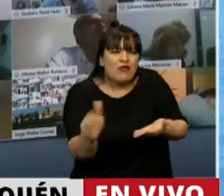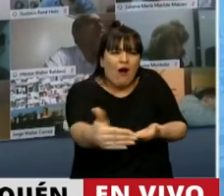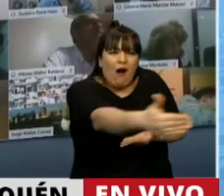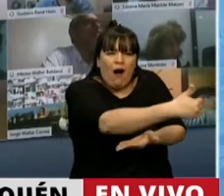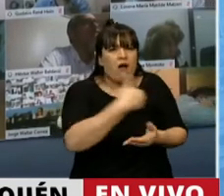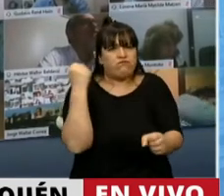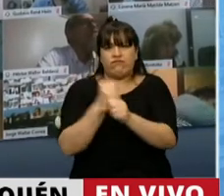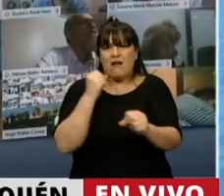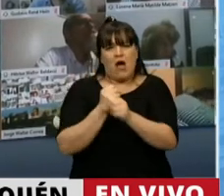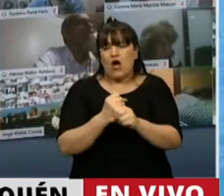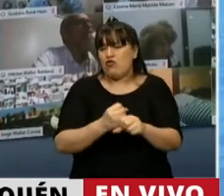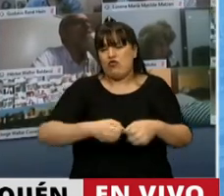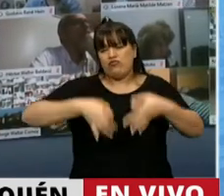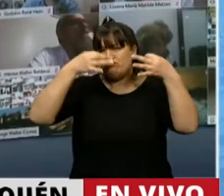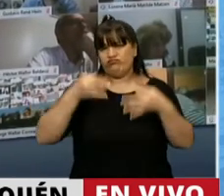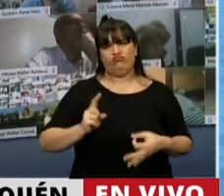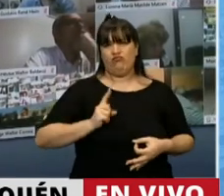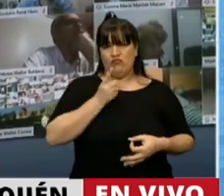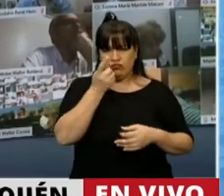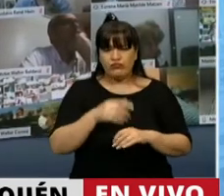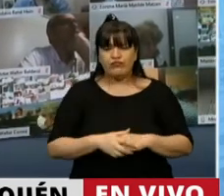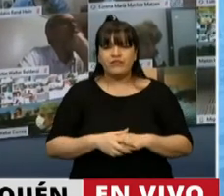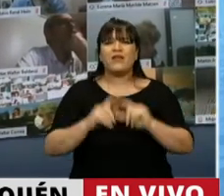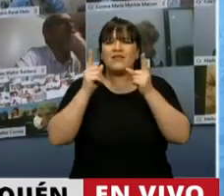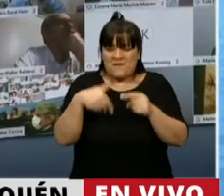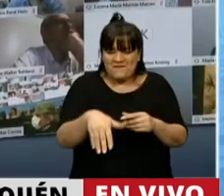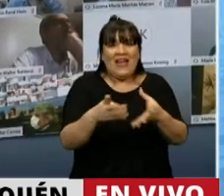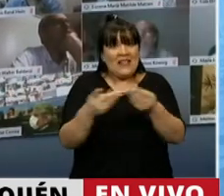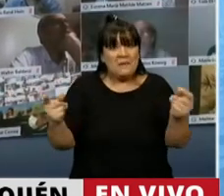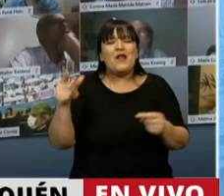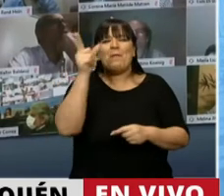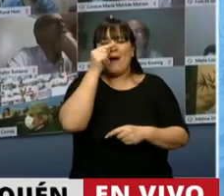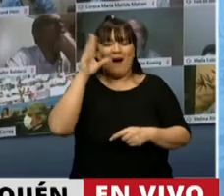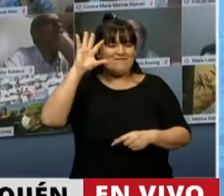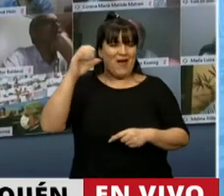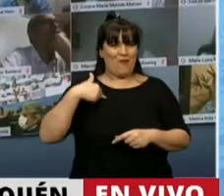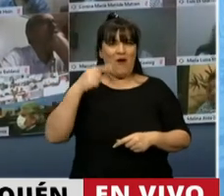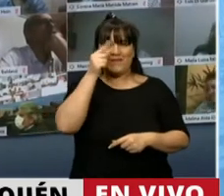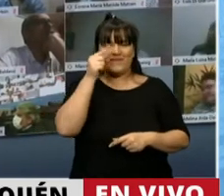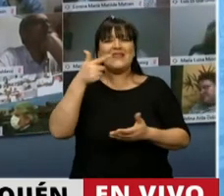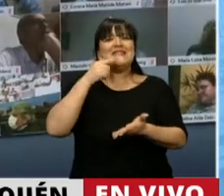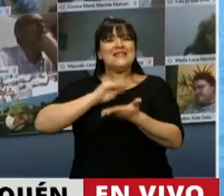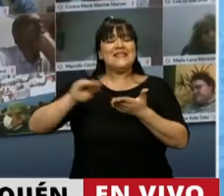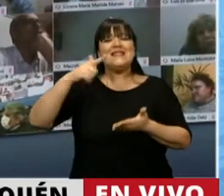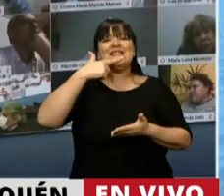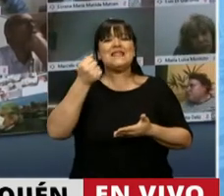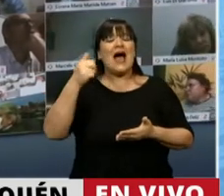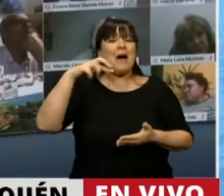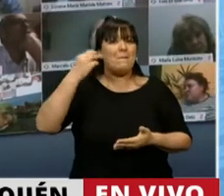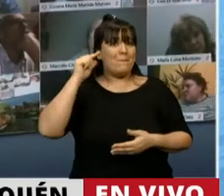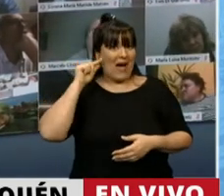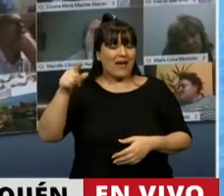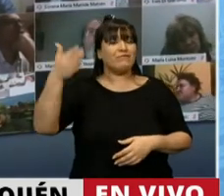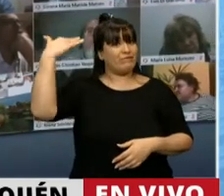logrado un trabajo excepcional. Para terminar, quiero citar a mi padre, el senador Elías Zapag, que en este Congreso,